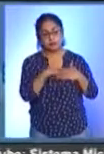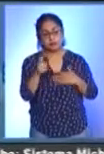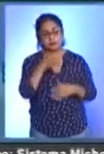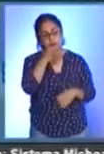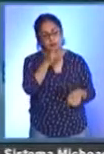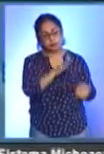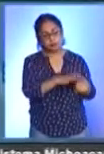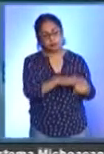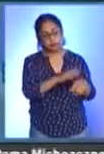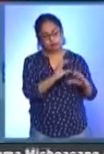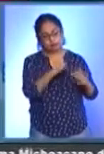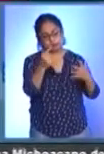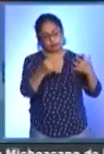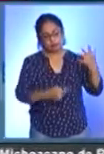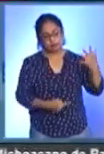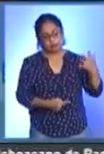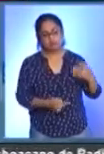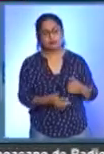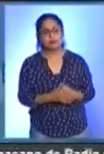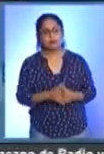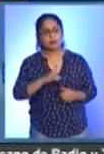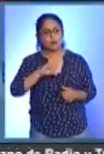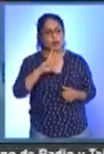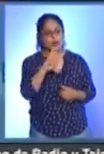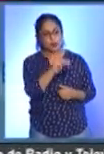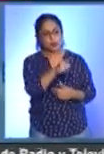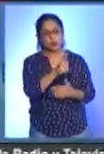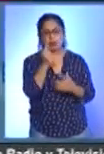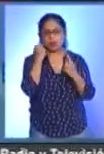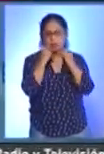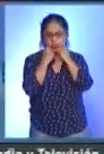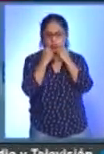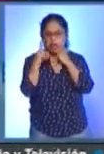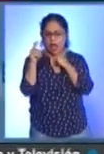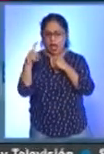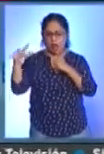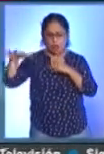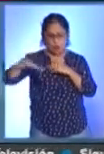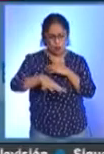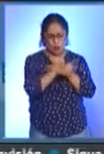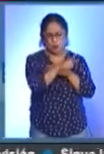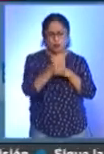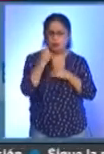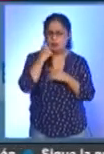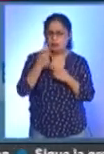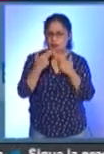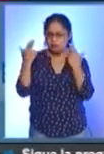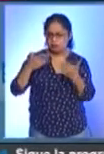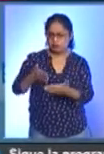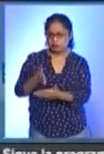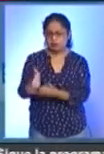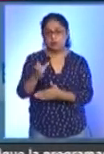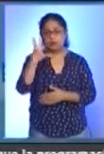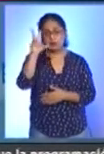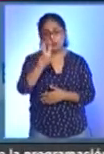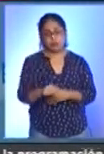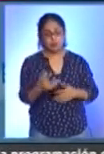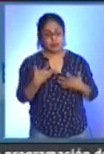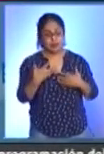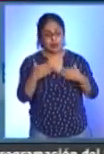siguientes recomendaciones. No intentar cruzar corrientes de agua, los que son los que viven en la parte baja